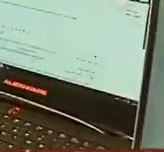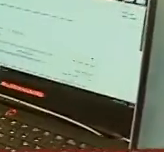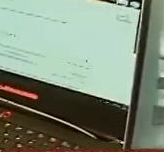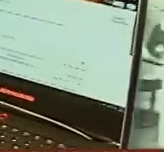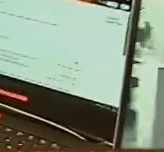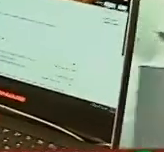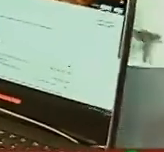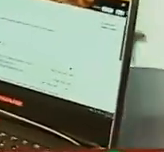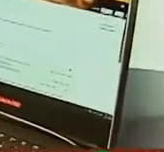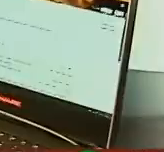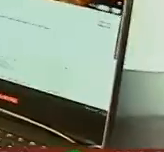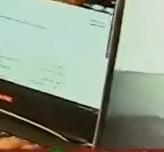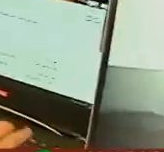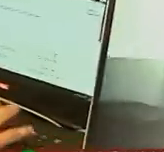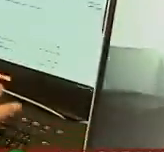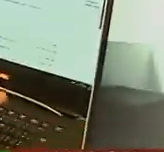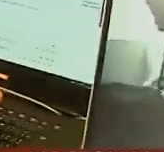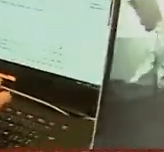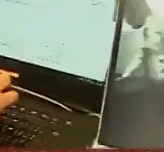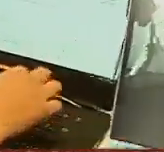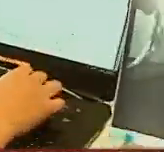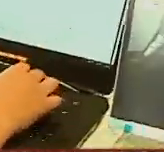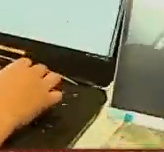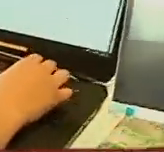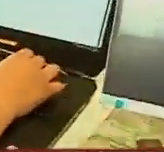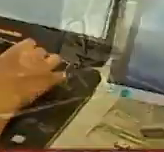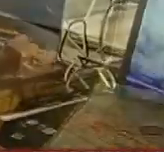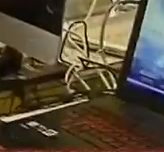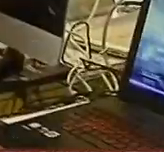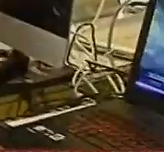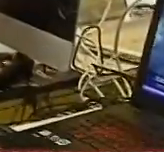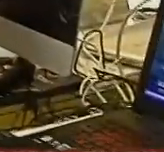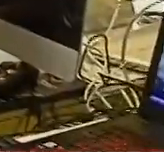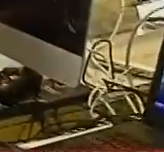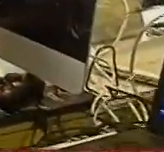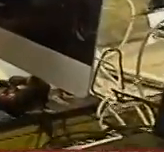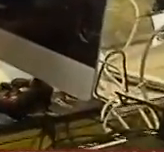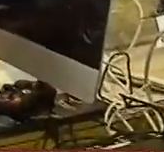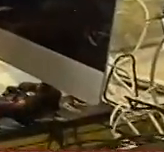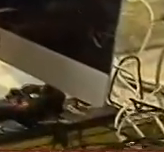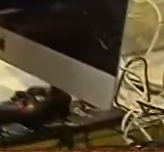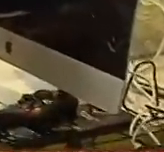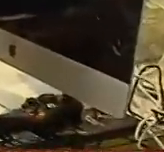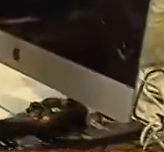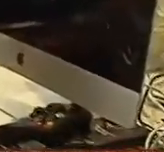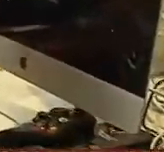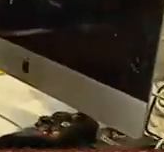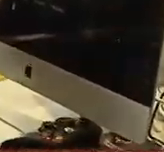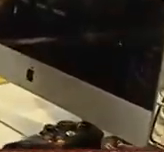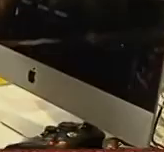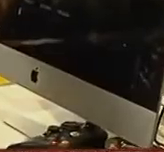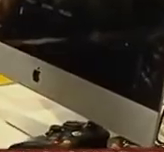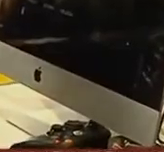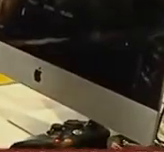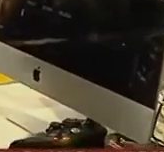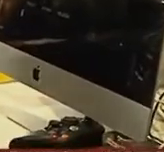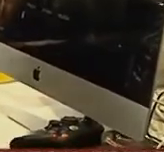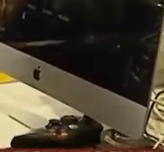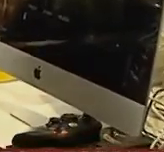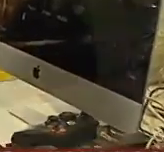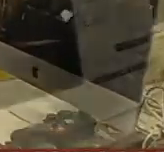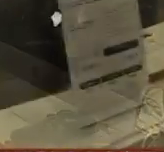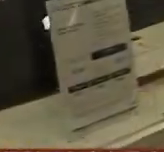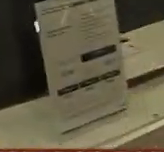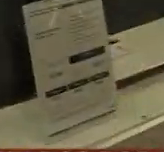pocas piezas. También tenemos una MacBook Air de 13 pulgadas que está como 1.500, 2 mil pesos